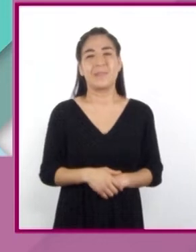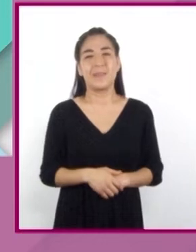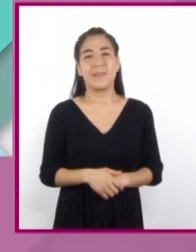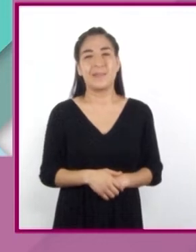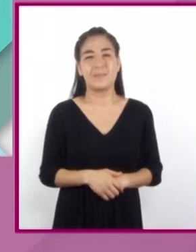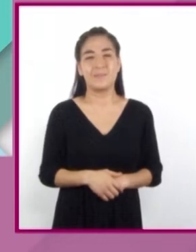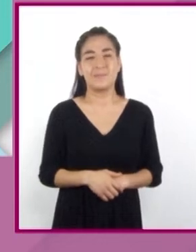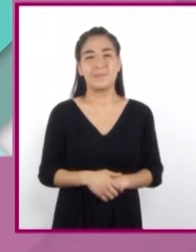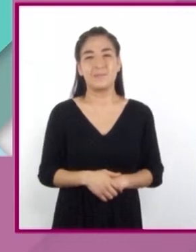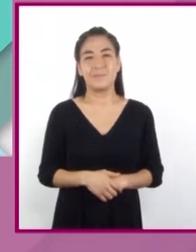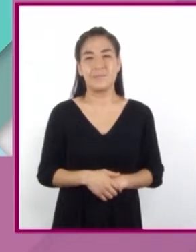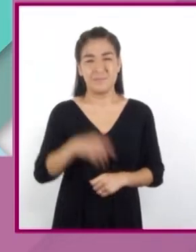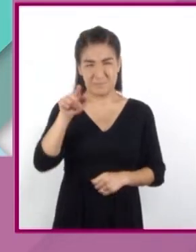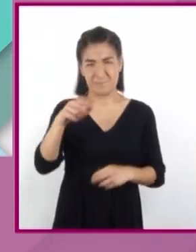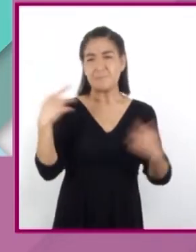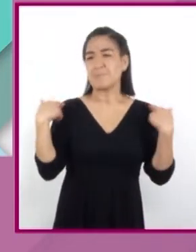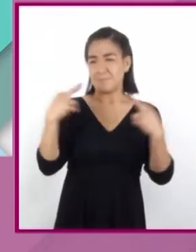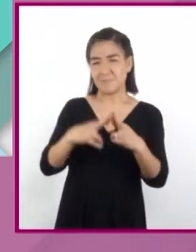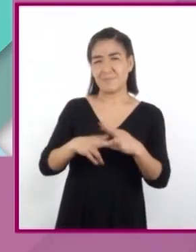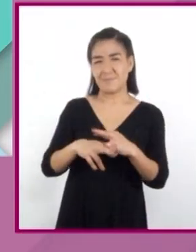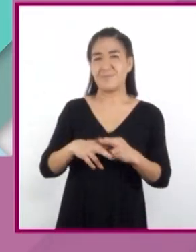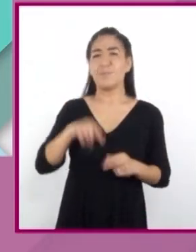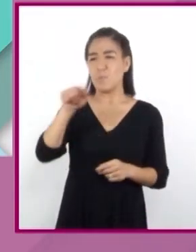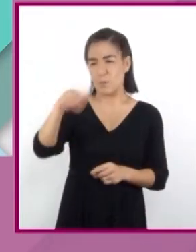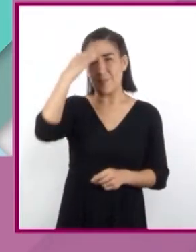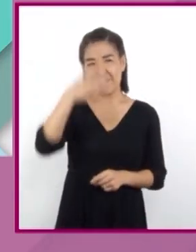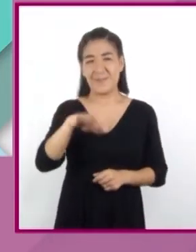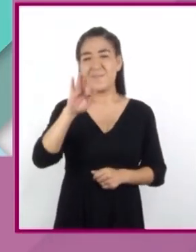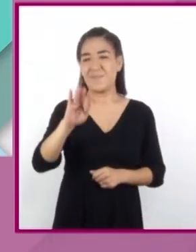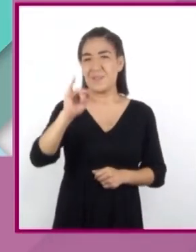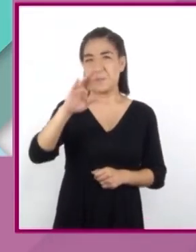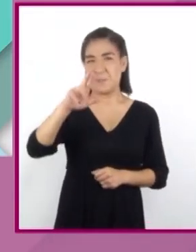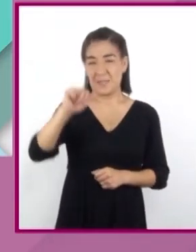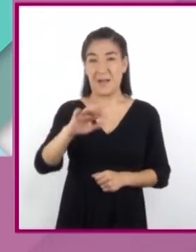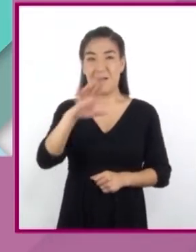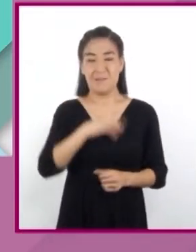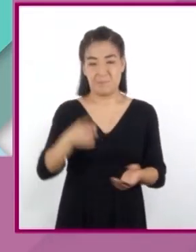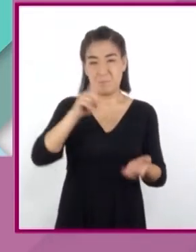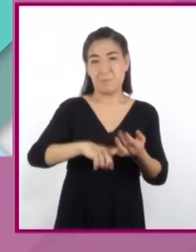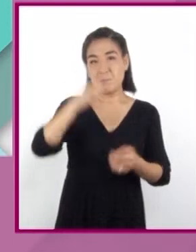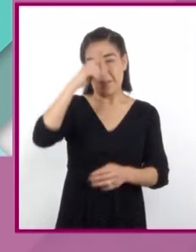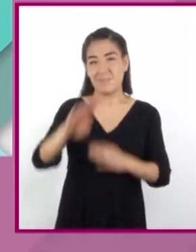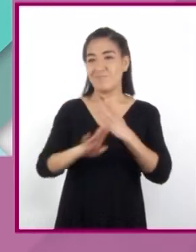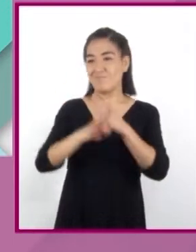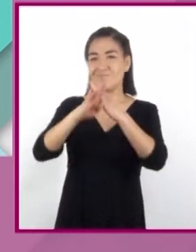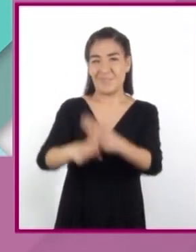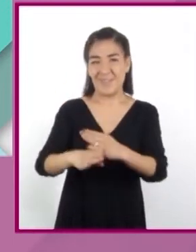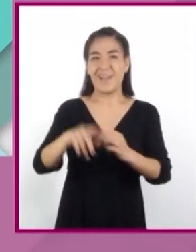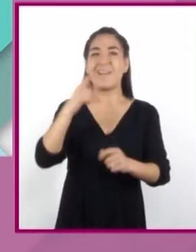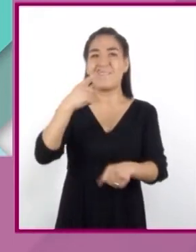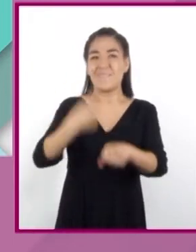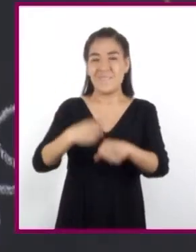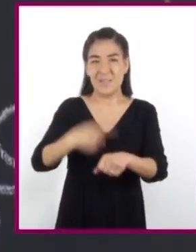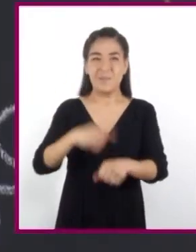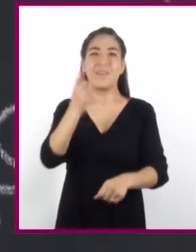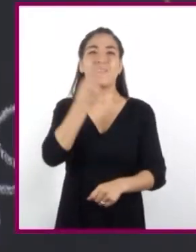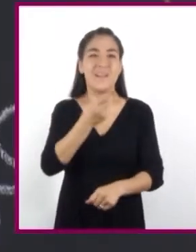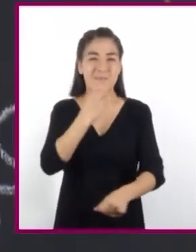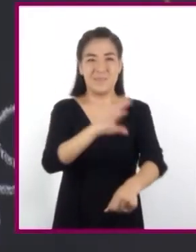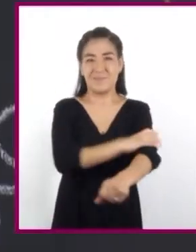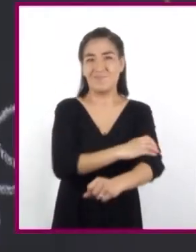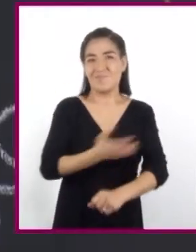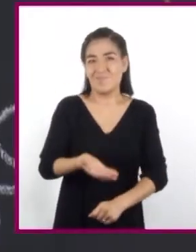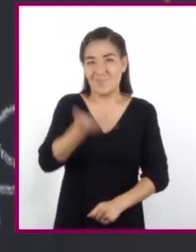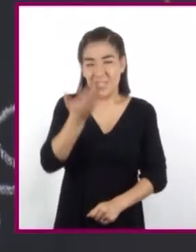Profesora, ¿tú sabías que la fibra que contienen las ciruelas previene enfermedades como la diabetes, el colesterol alto y